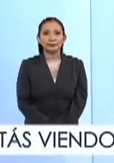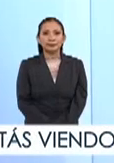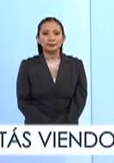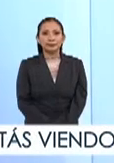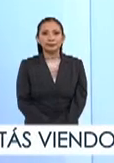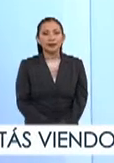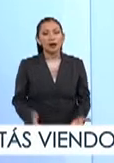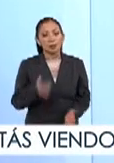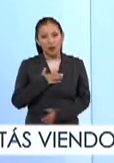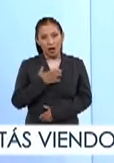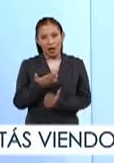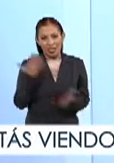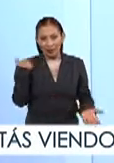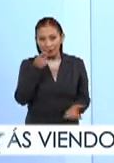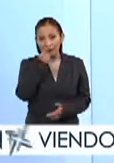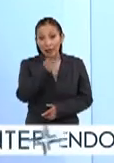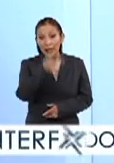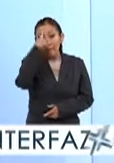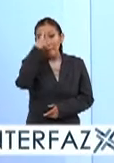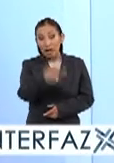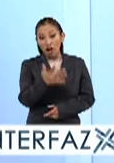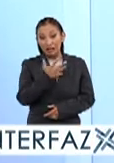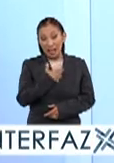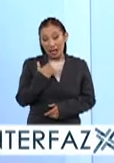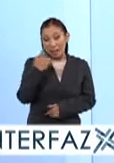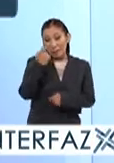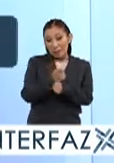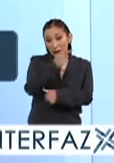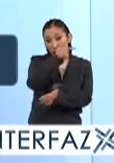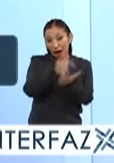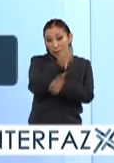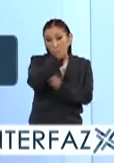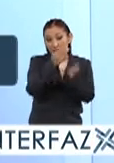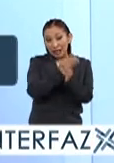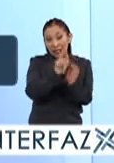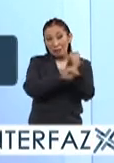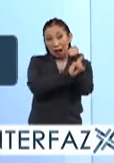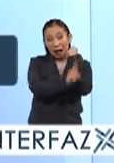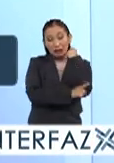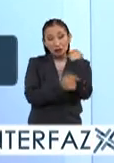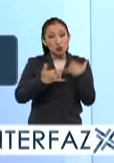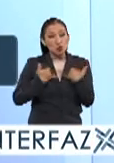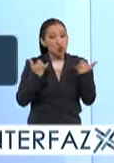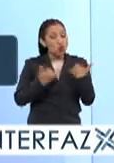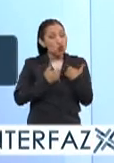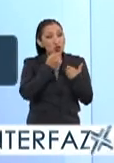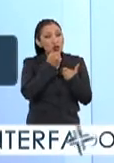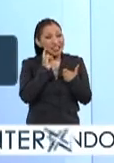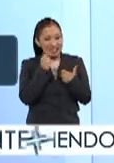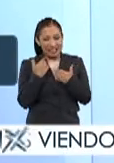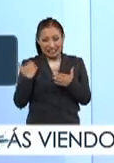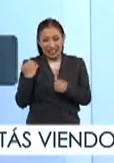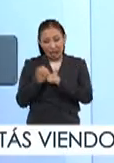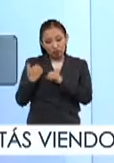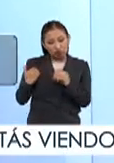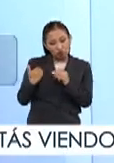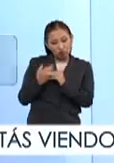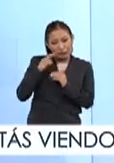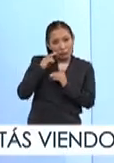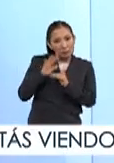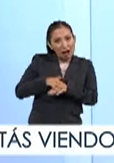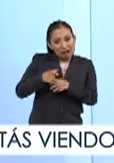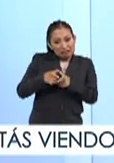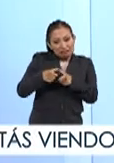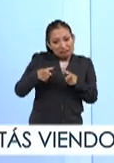Lo que ya les comentaba México ocupa el primer lugar mundial en embarazo en adolescentes. En los últimos años se ha